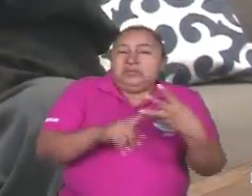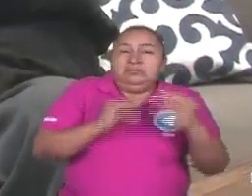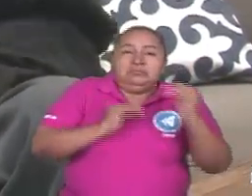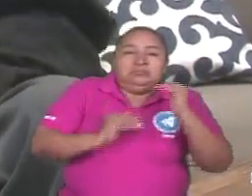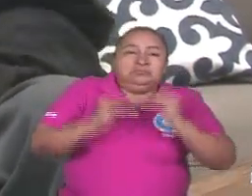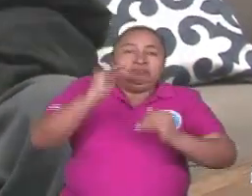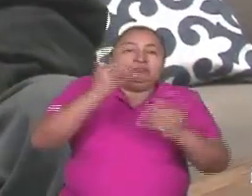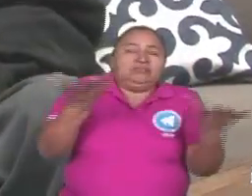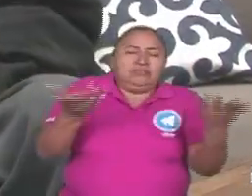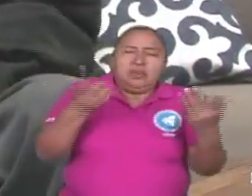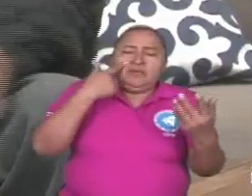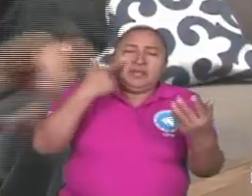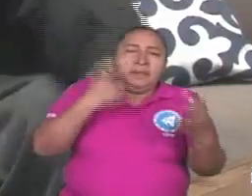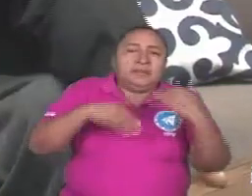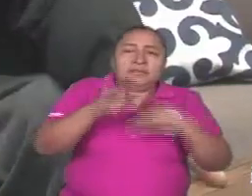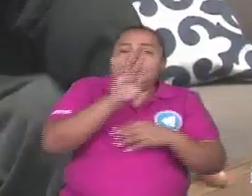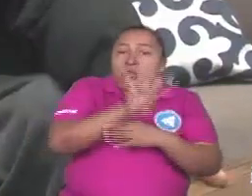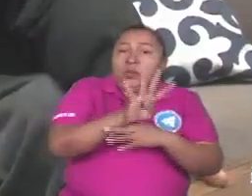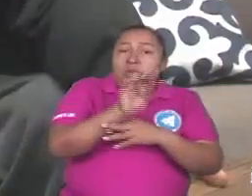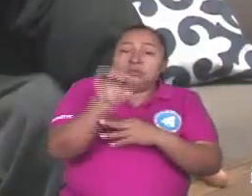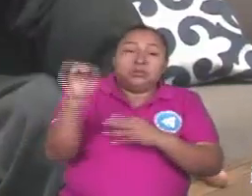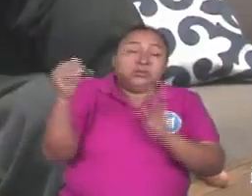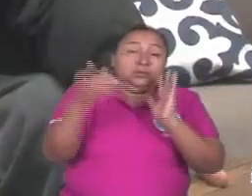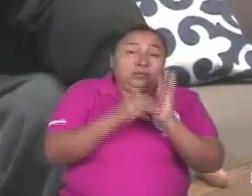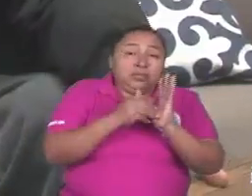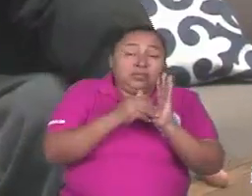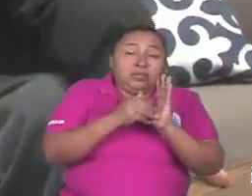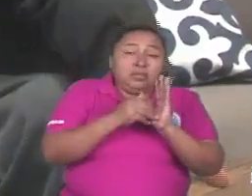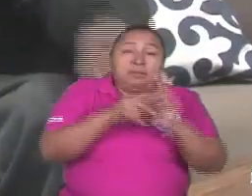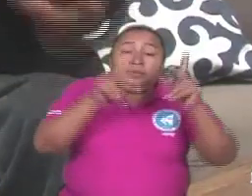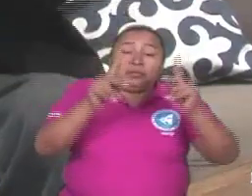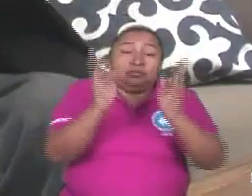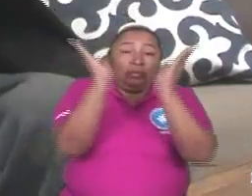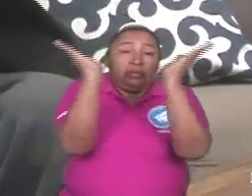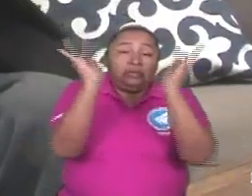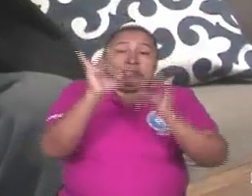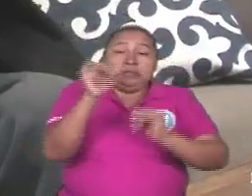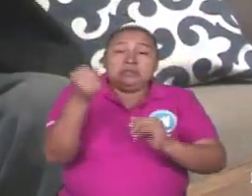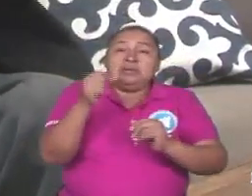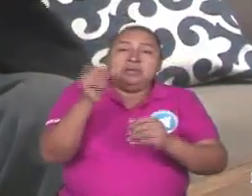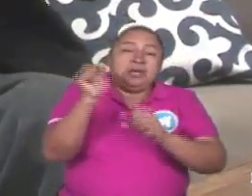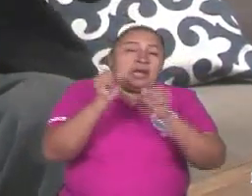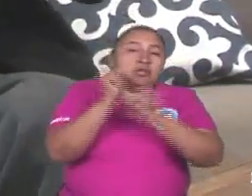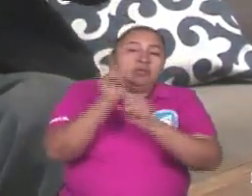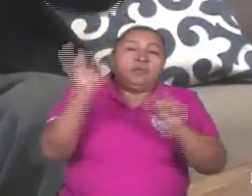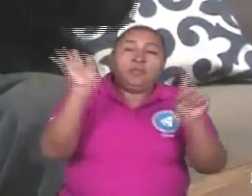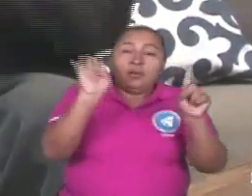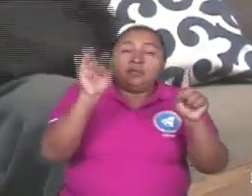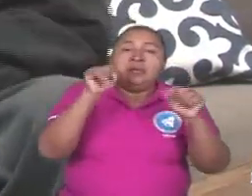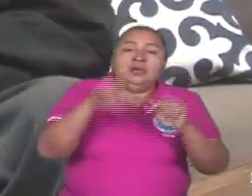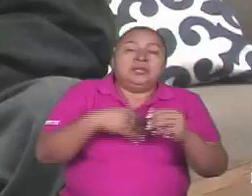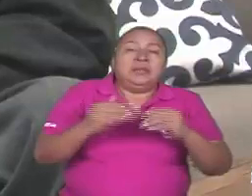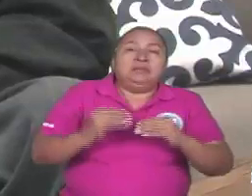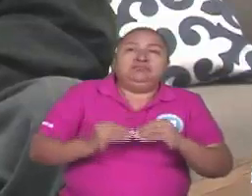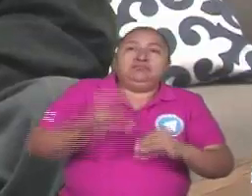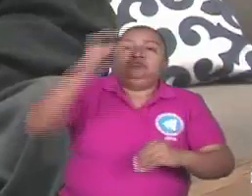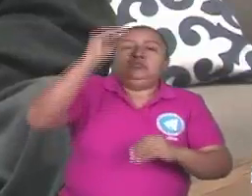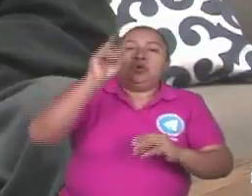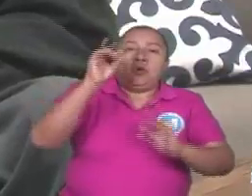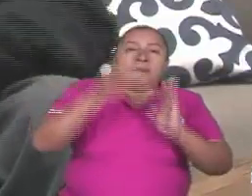incremento. Fíjate que pasamos de 400 mil asegurados con Bolaño a casi un millón de asegurados.